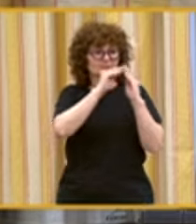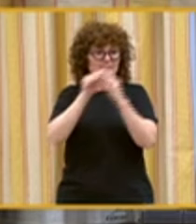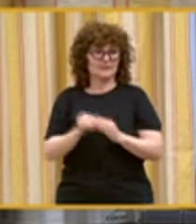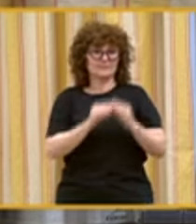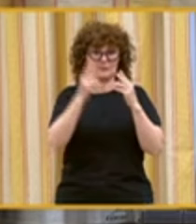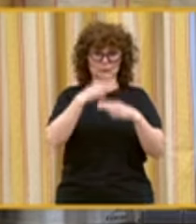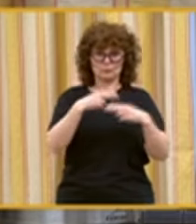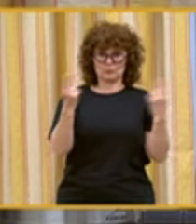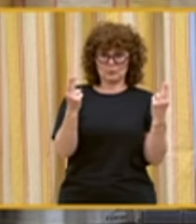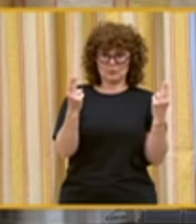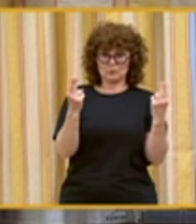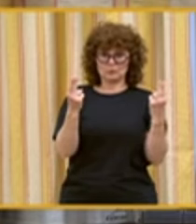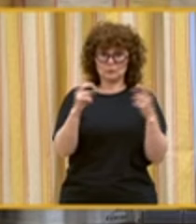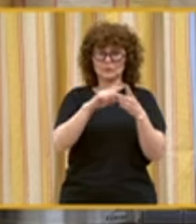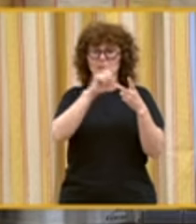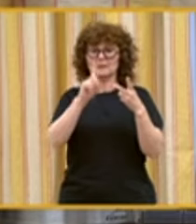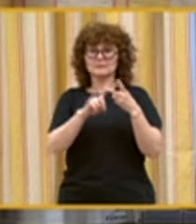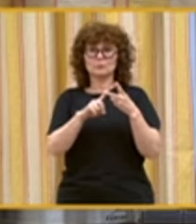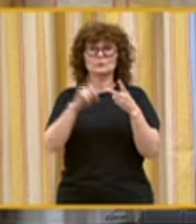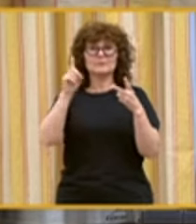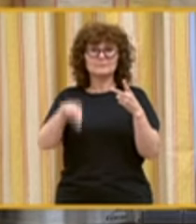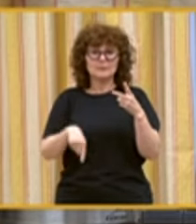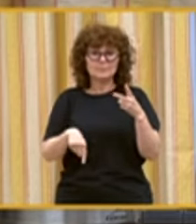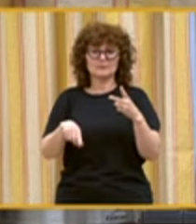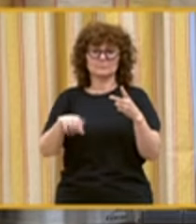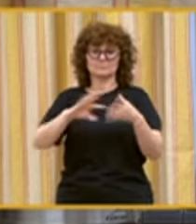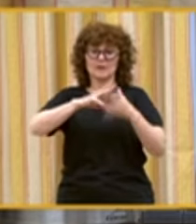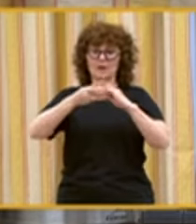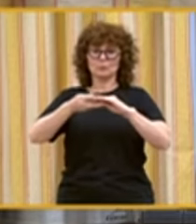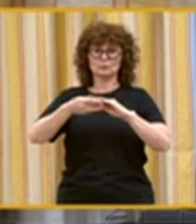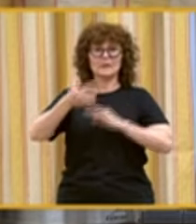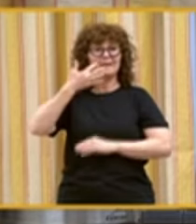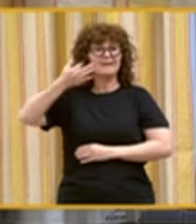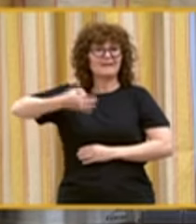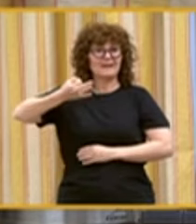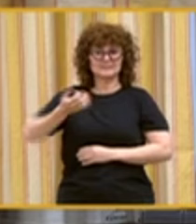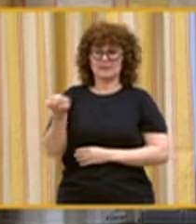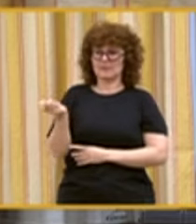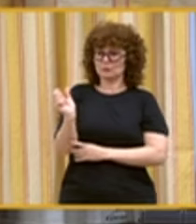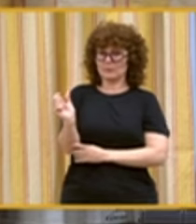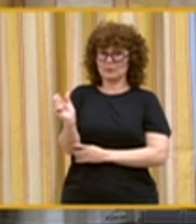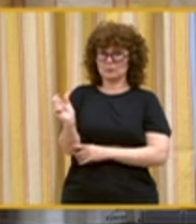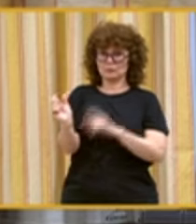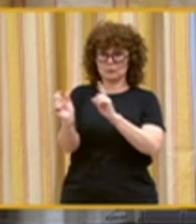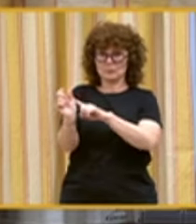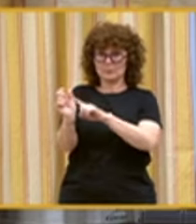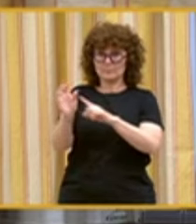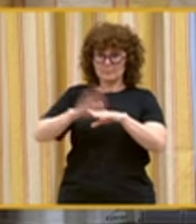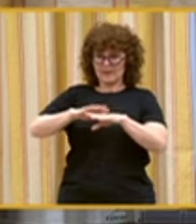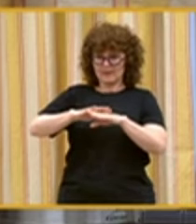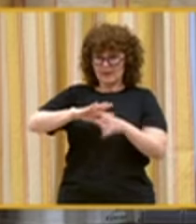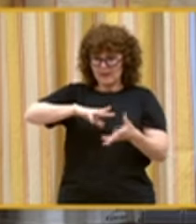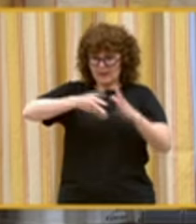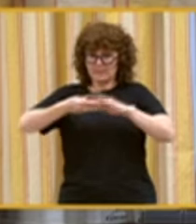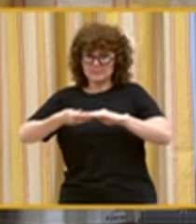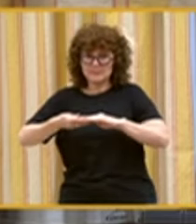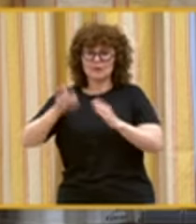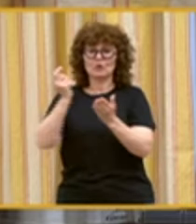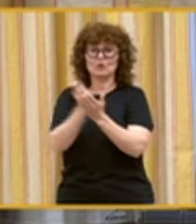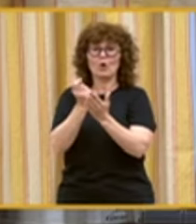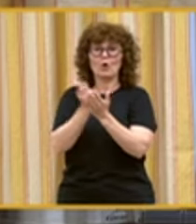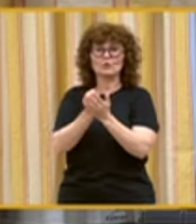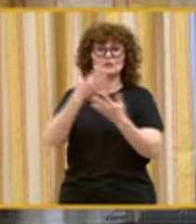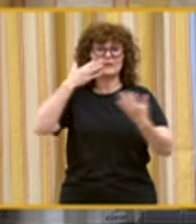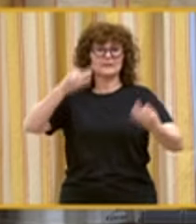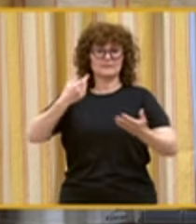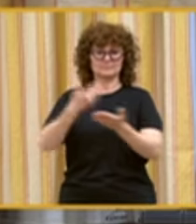y otros beneficios. La segunda, lograr un ajuste realista de los precios para adaptarlos a los costes reales de modo que